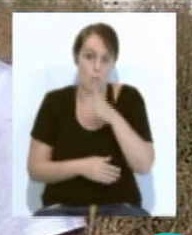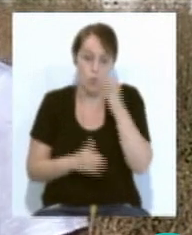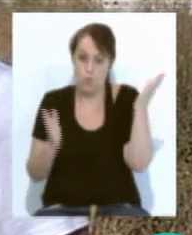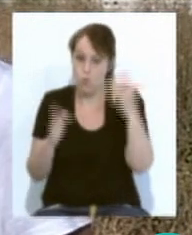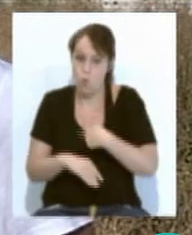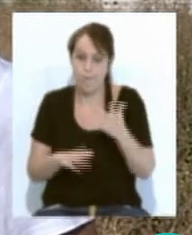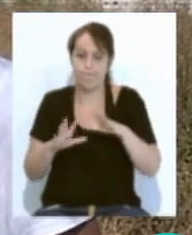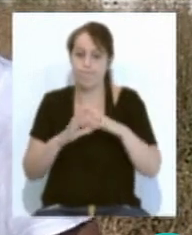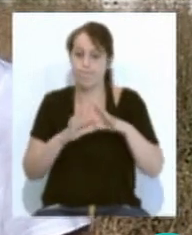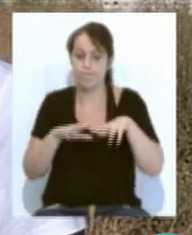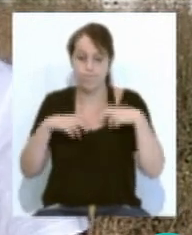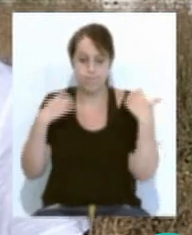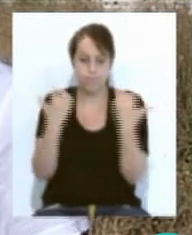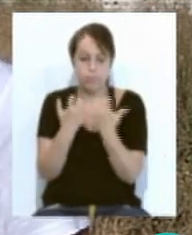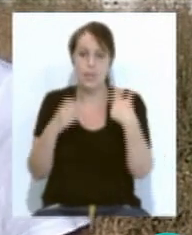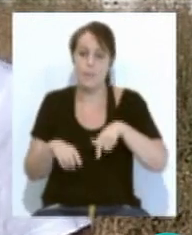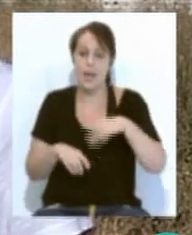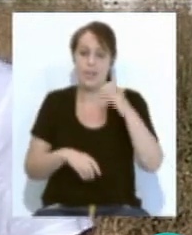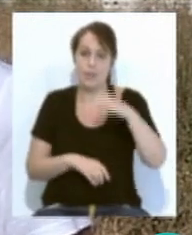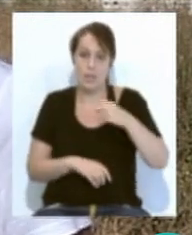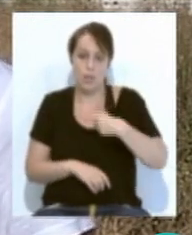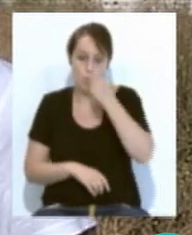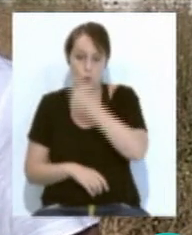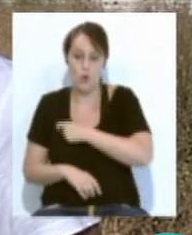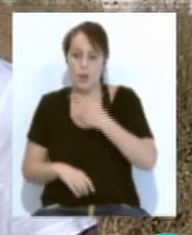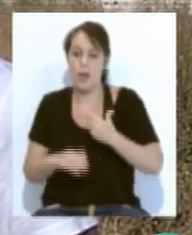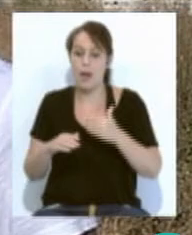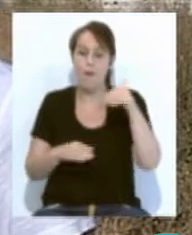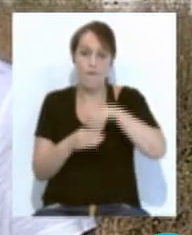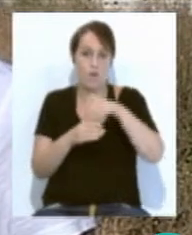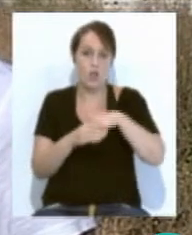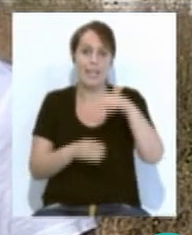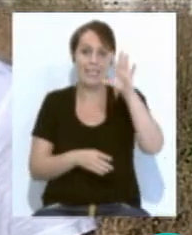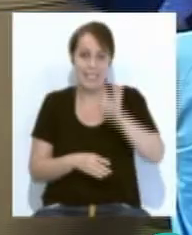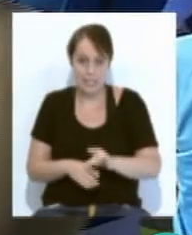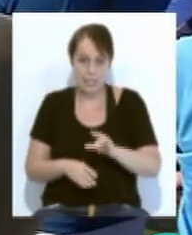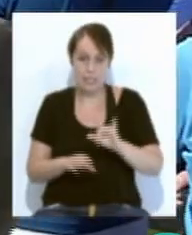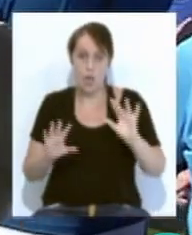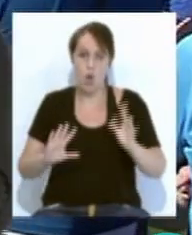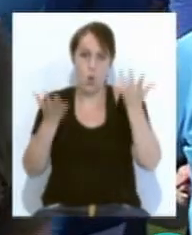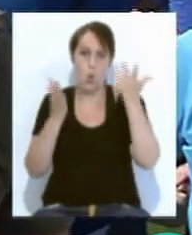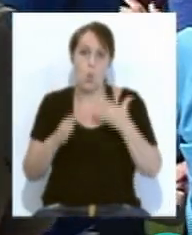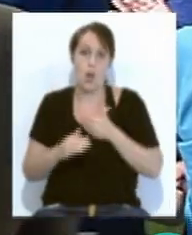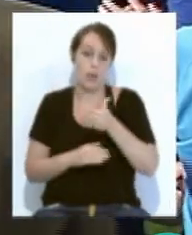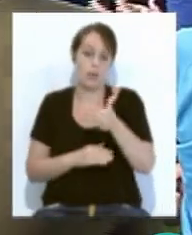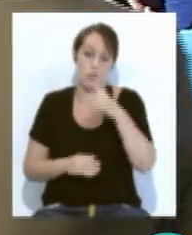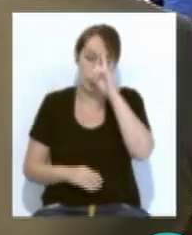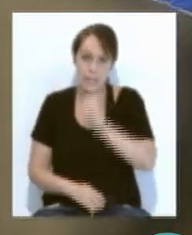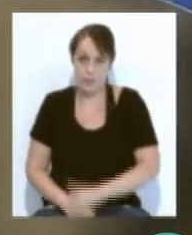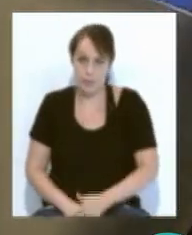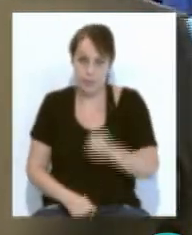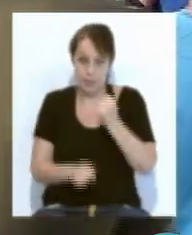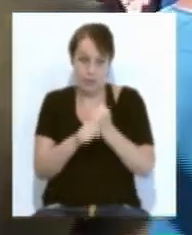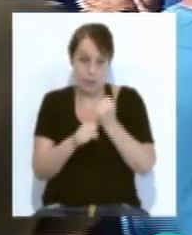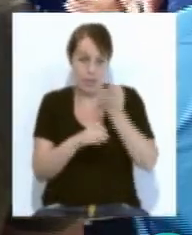asamblea San Fernando y Puerto Real han votado que sí al paro indefinido. Por tanto, los trabajadores